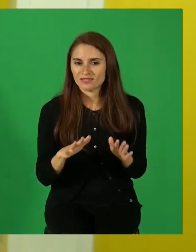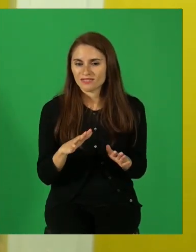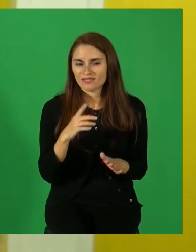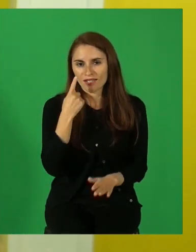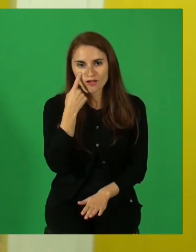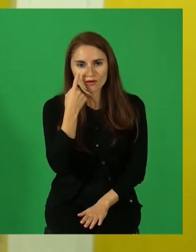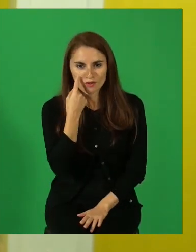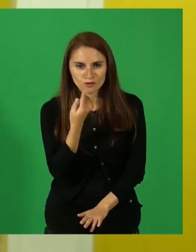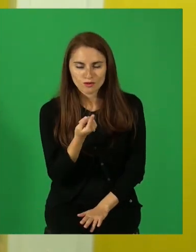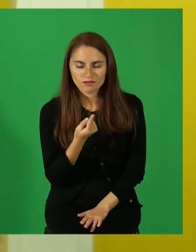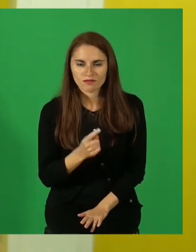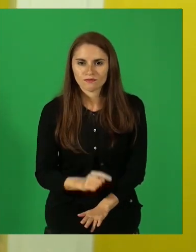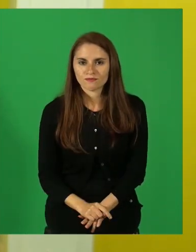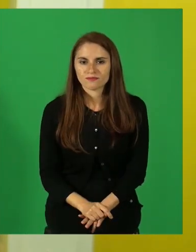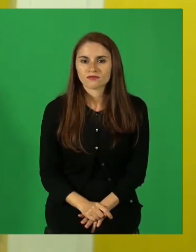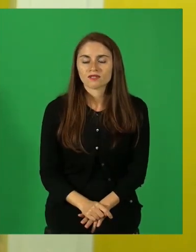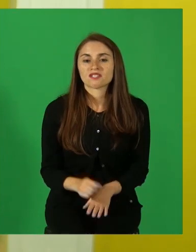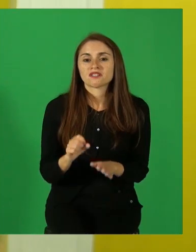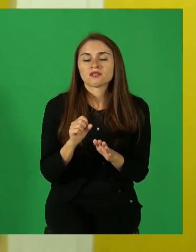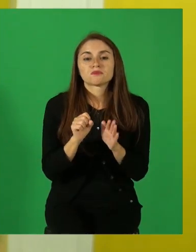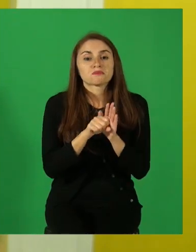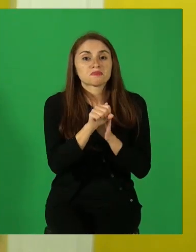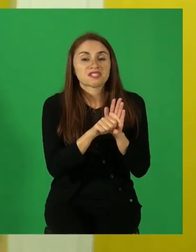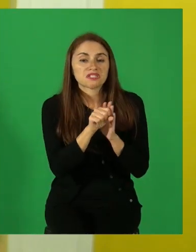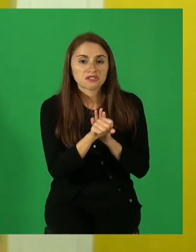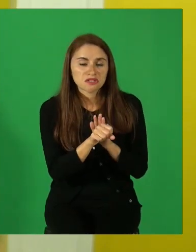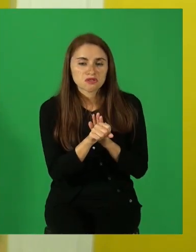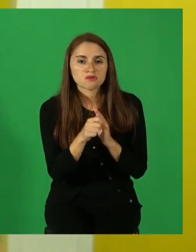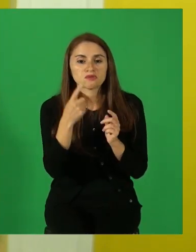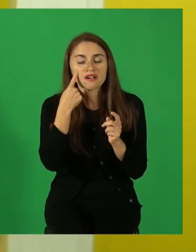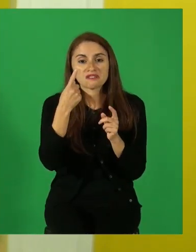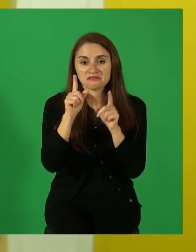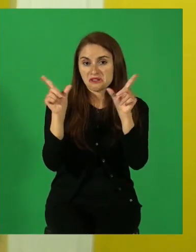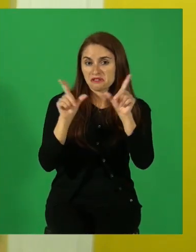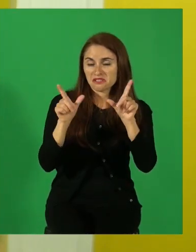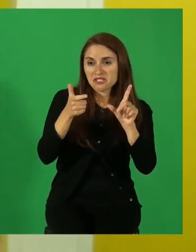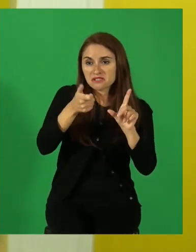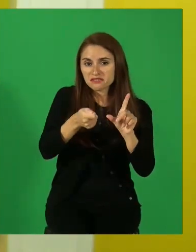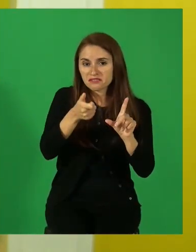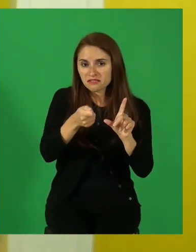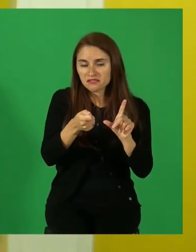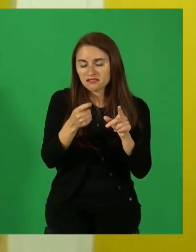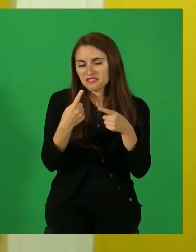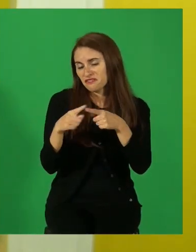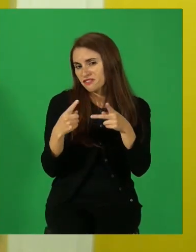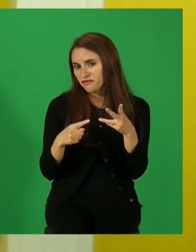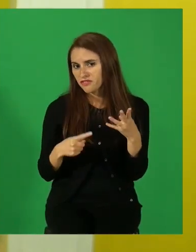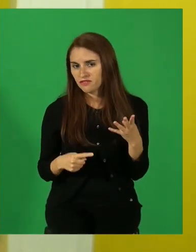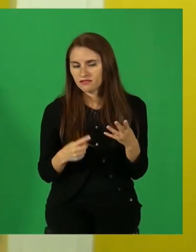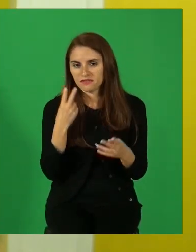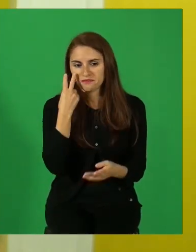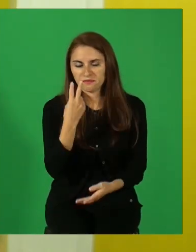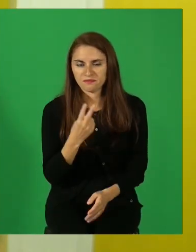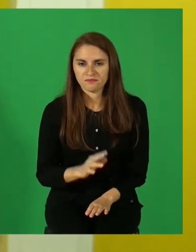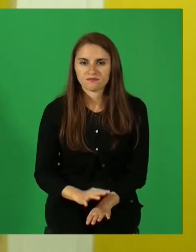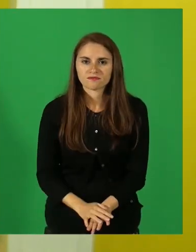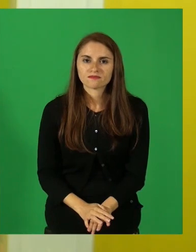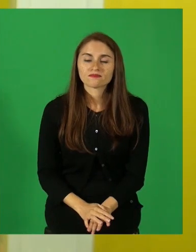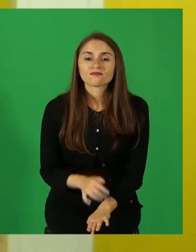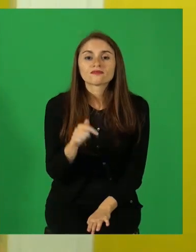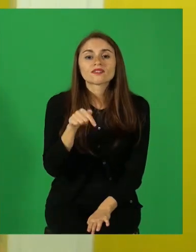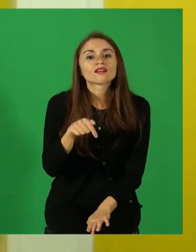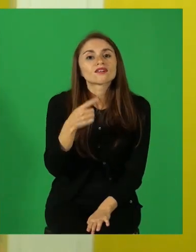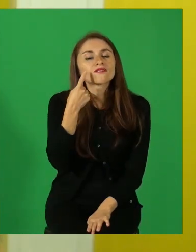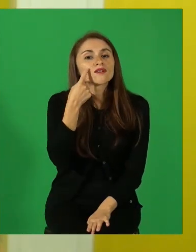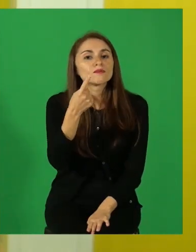familiarizado. Teleseries, series, películas, etc. Ahora vamos a ver